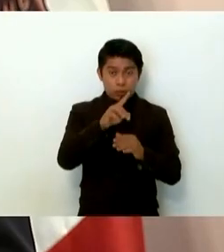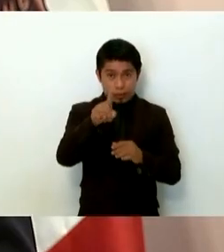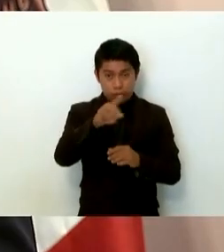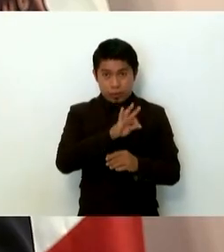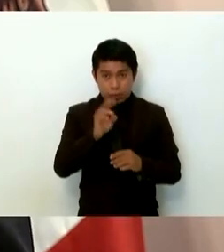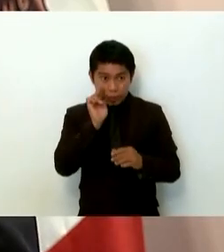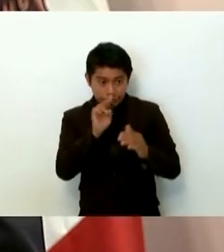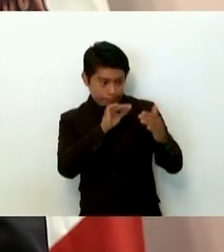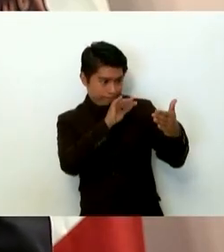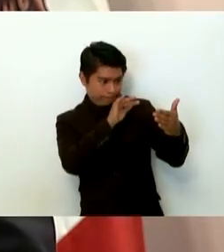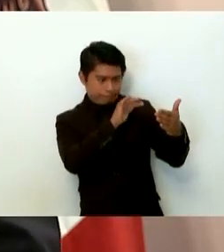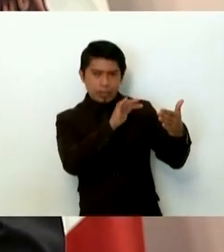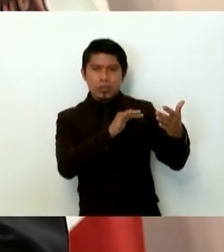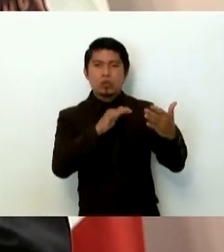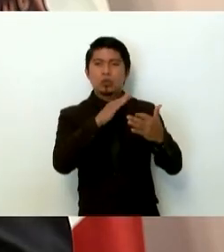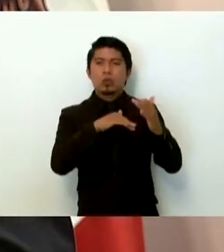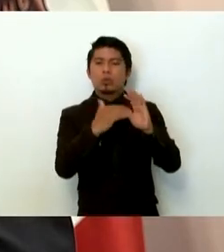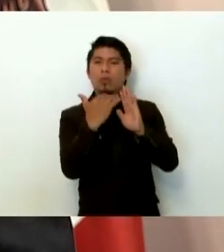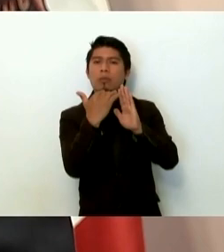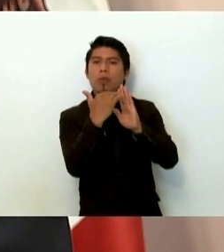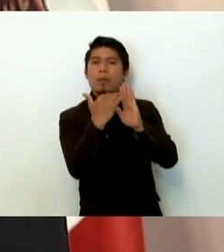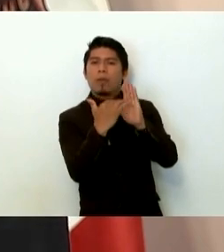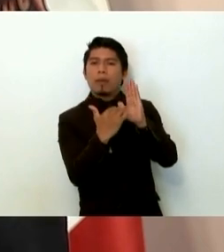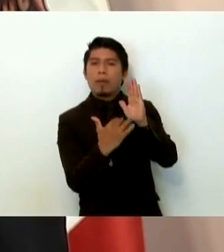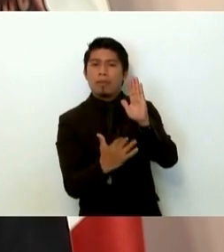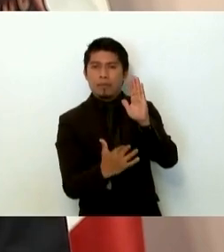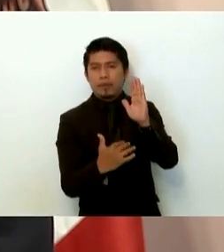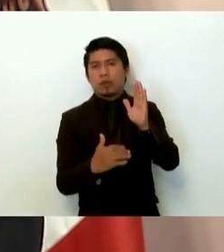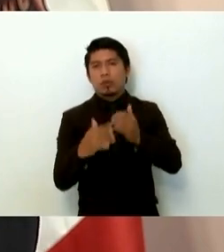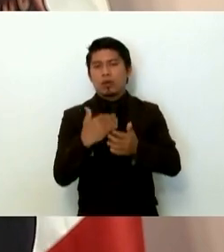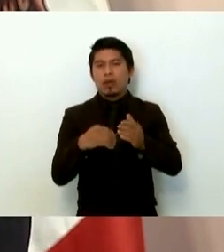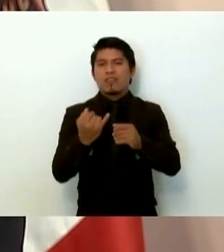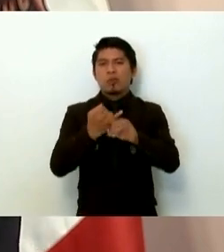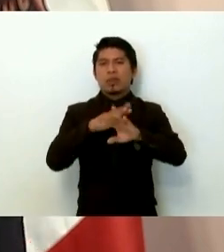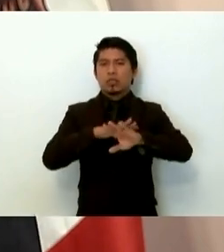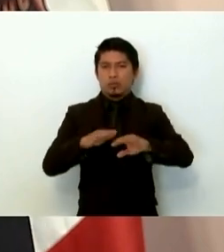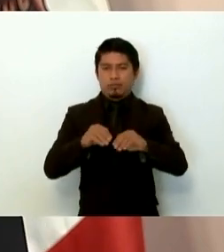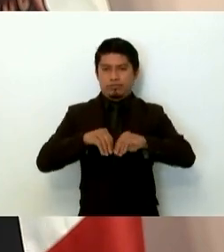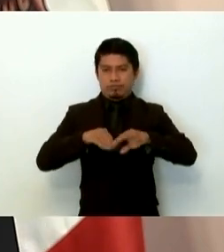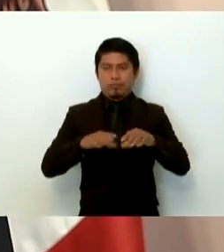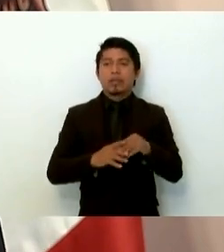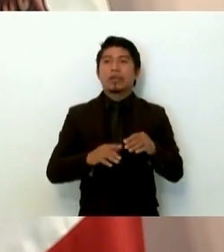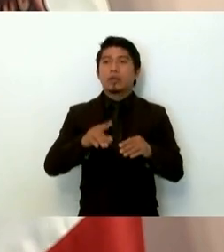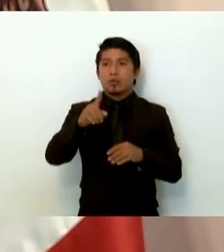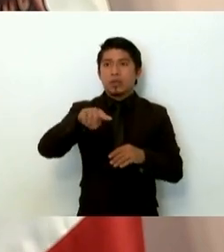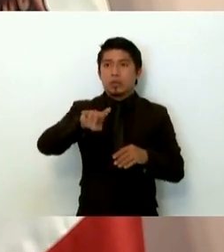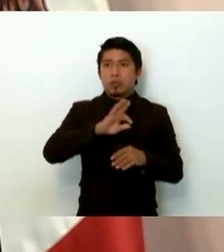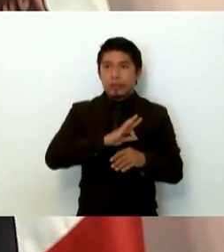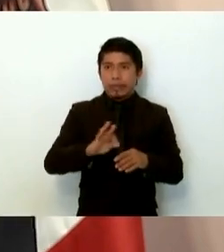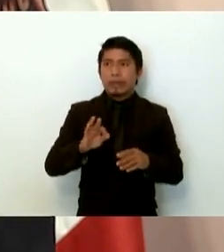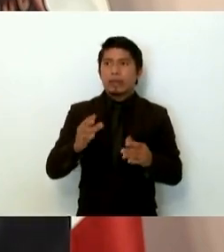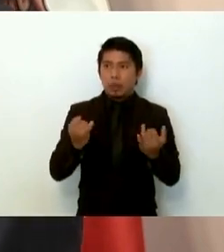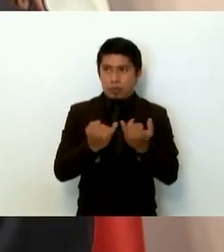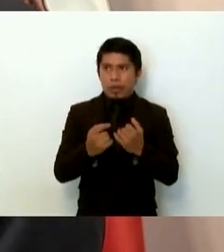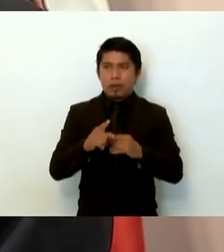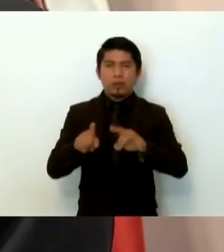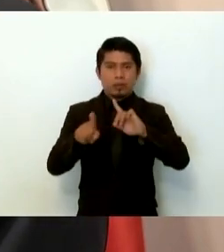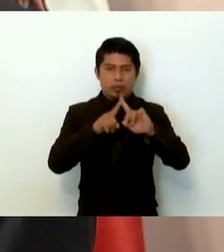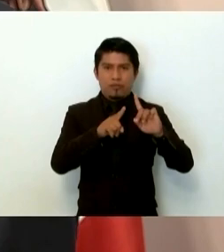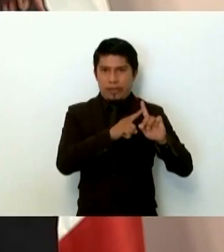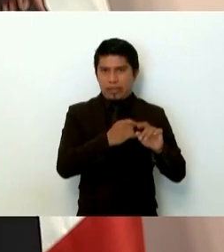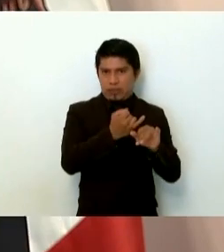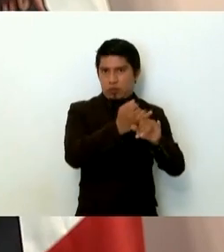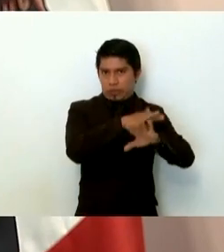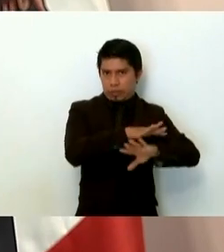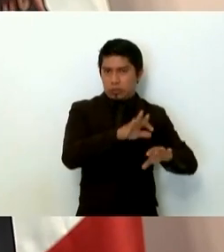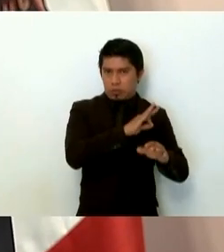verlo con detalle en el desarrollo del documento largo del informe. Se pueden acreditar además, con diversas fuentes,